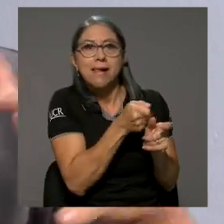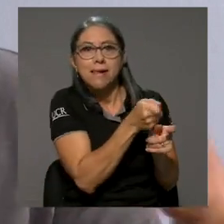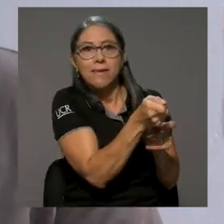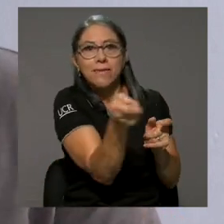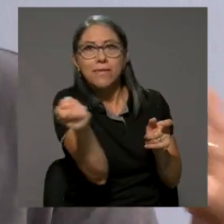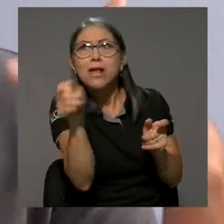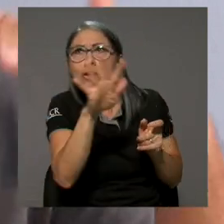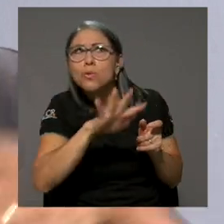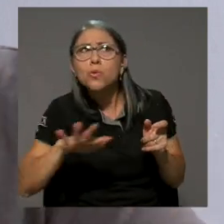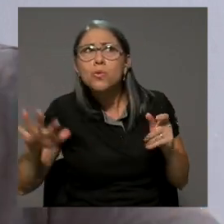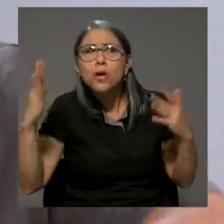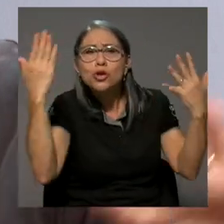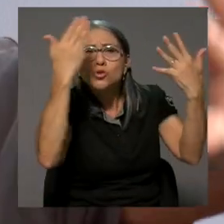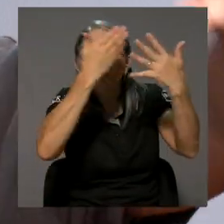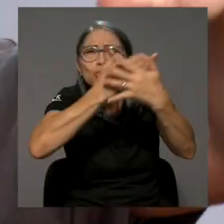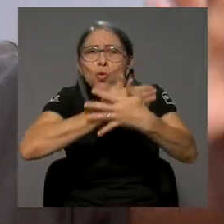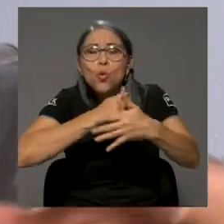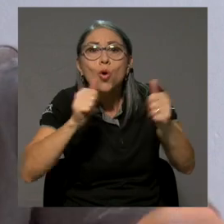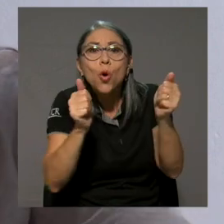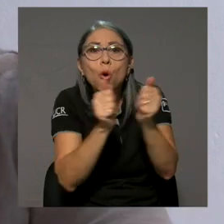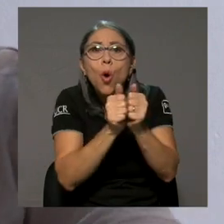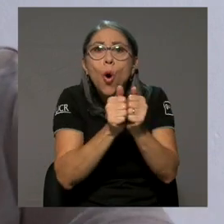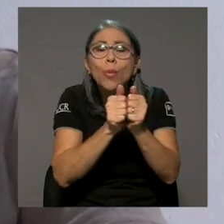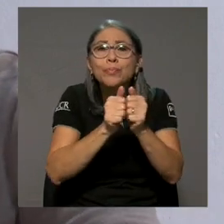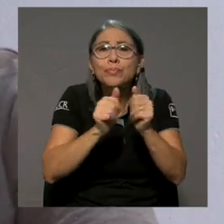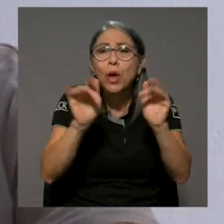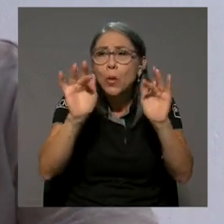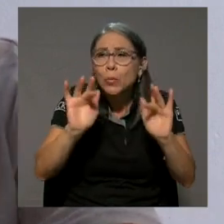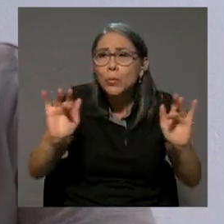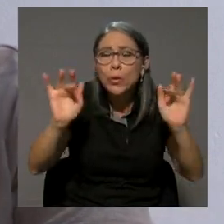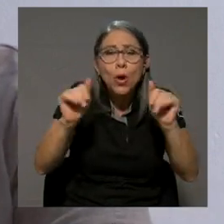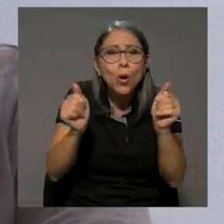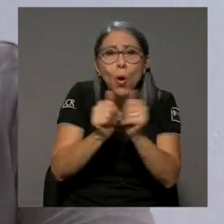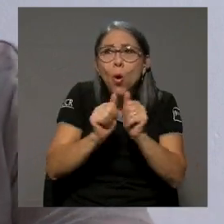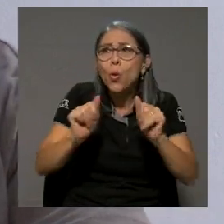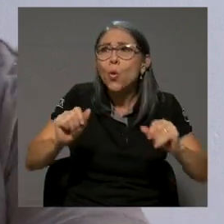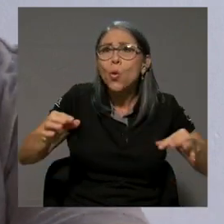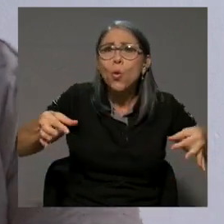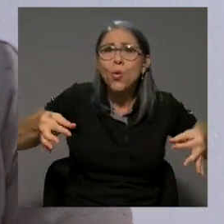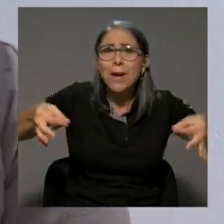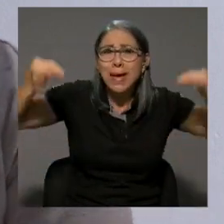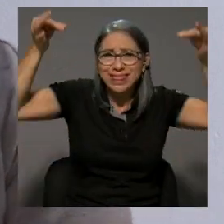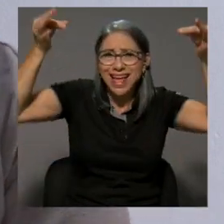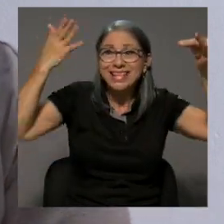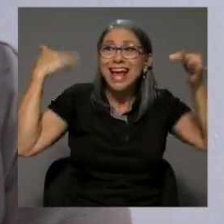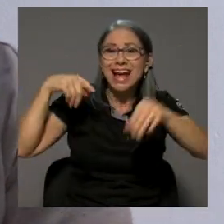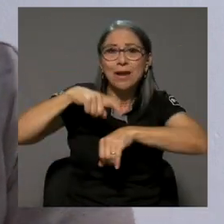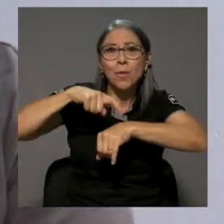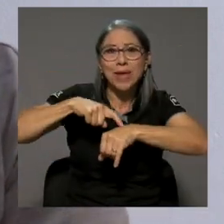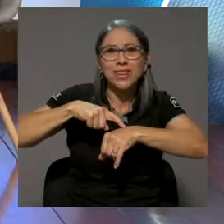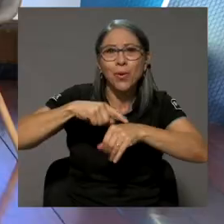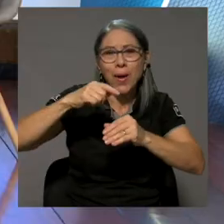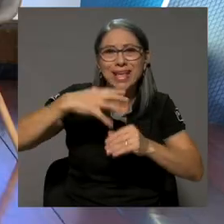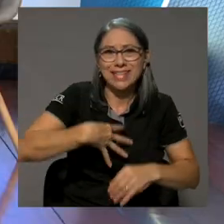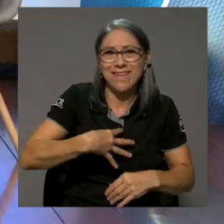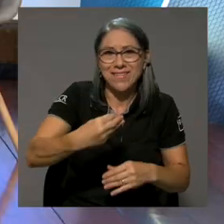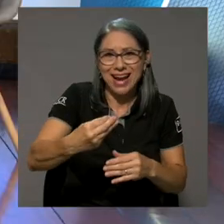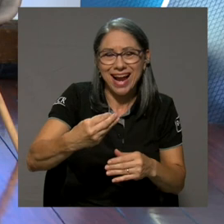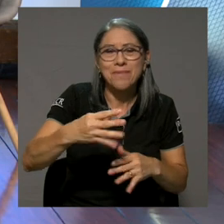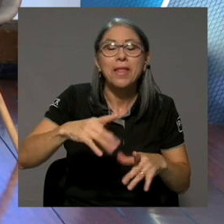estudio oscuro, pero con su ciclorama, con una pantalla. En ese momento estaba pintada blanco, pero